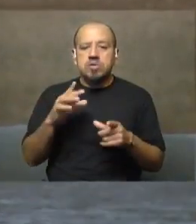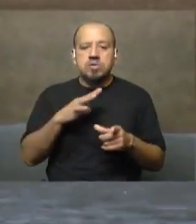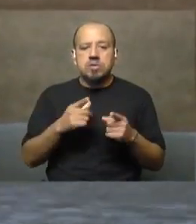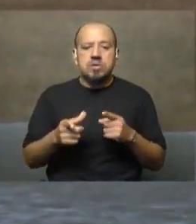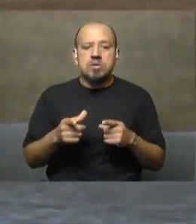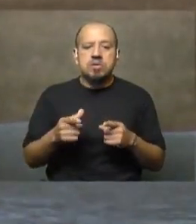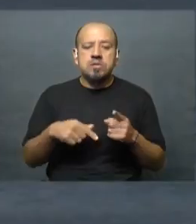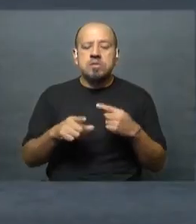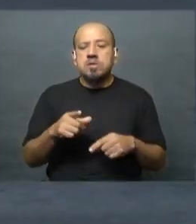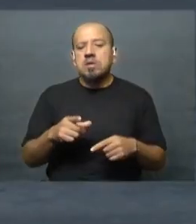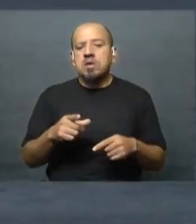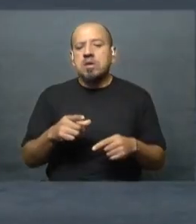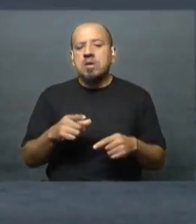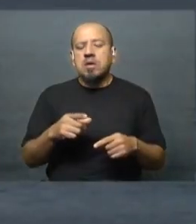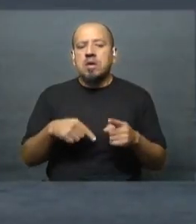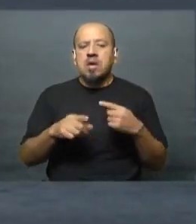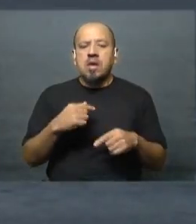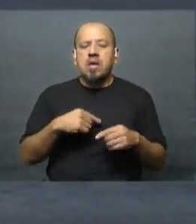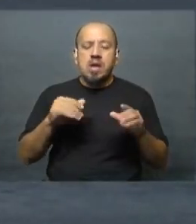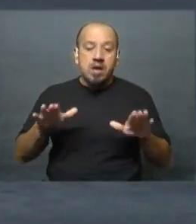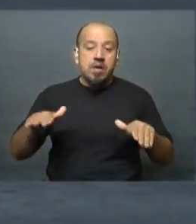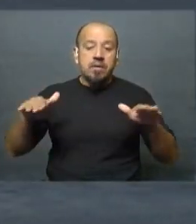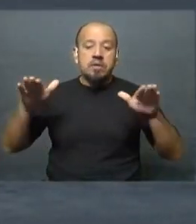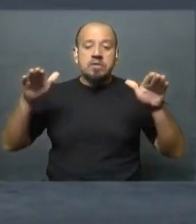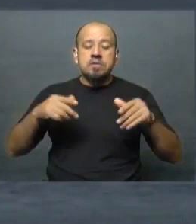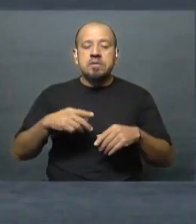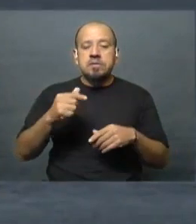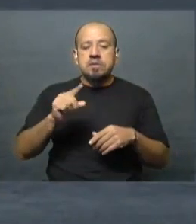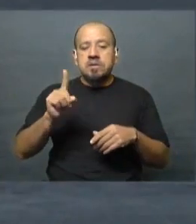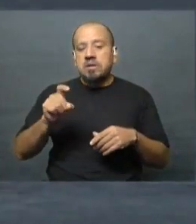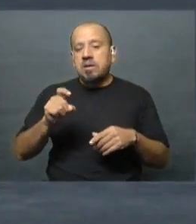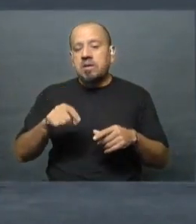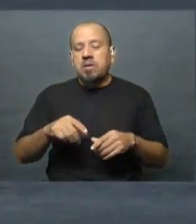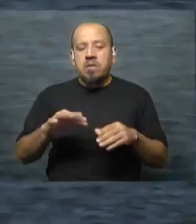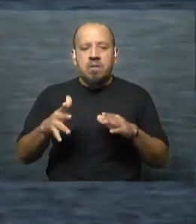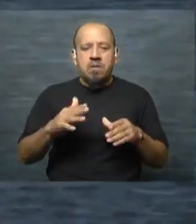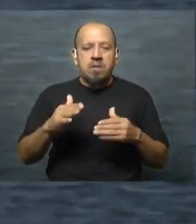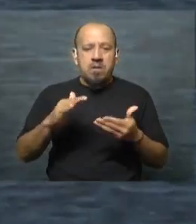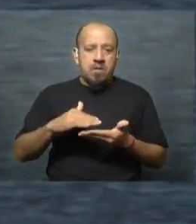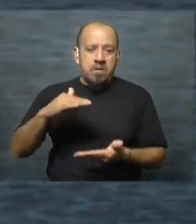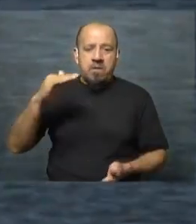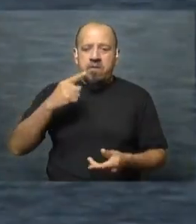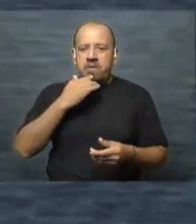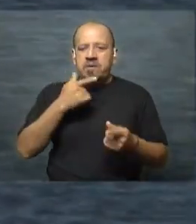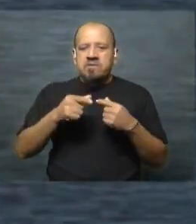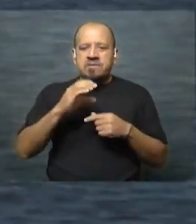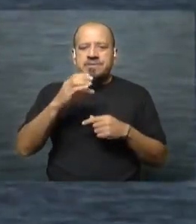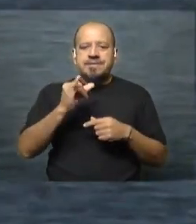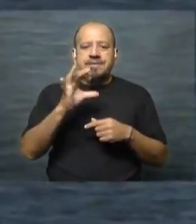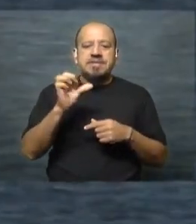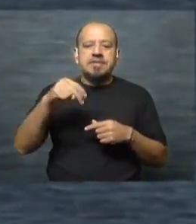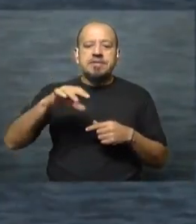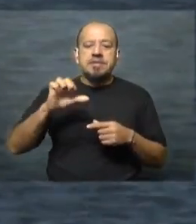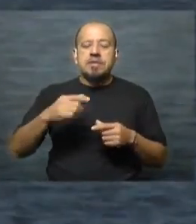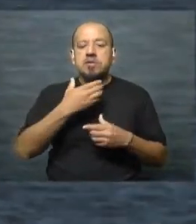son especies de aves acuáticas, aves de tamaño relativamente grande, como por ejemplo cisne de cuello negro